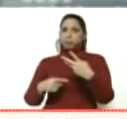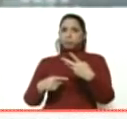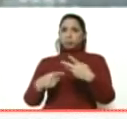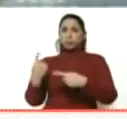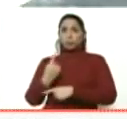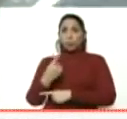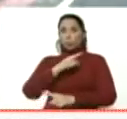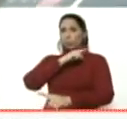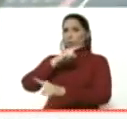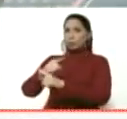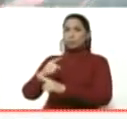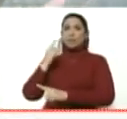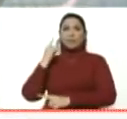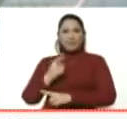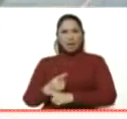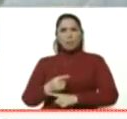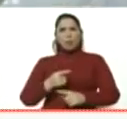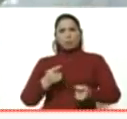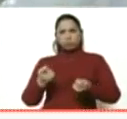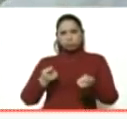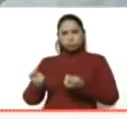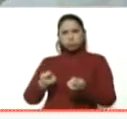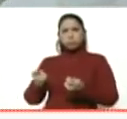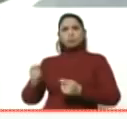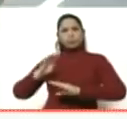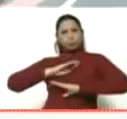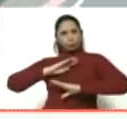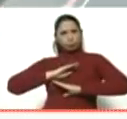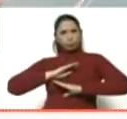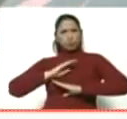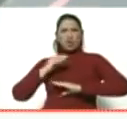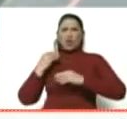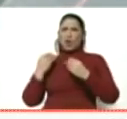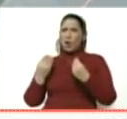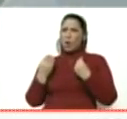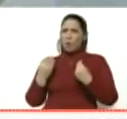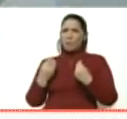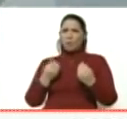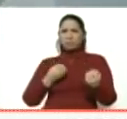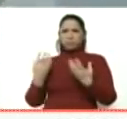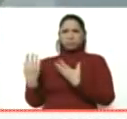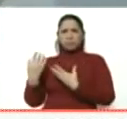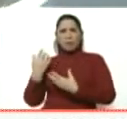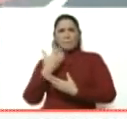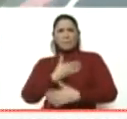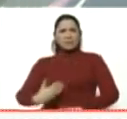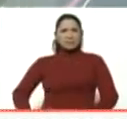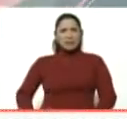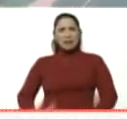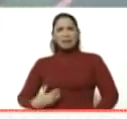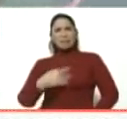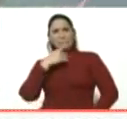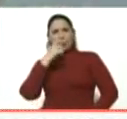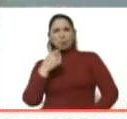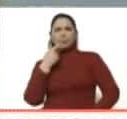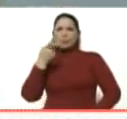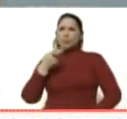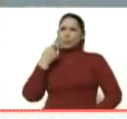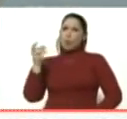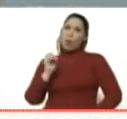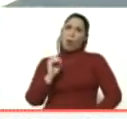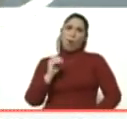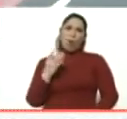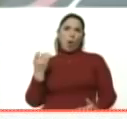denuncia, sino actuar y sí llevar con propiedad, no como llevaron al presidente Maduro con politización e